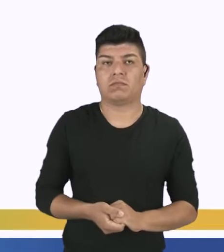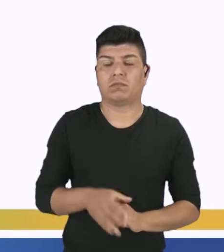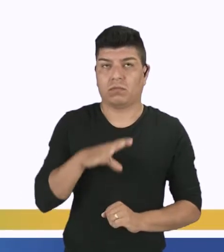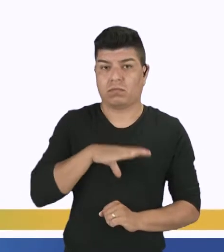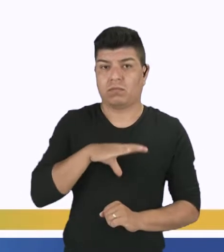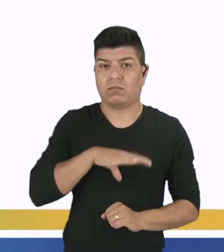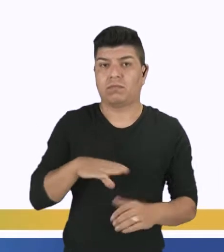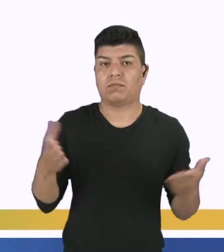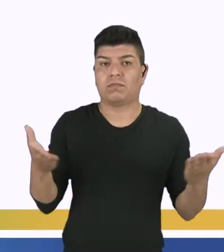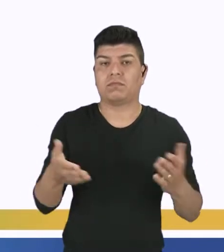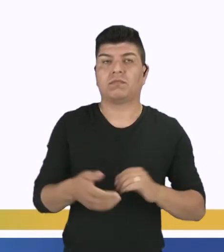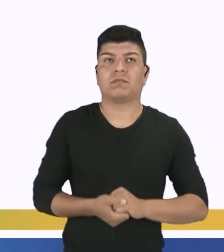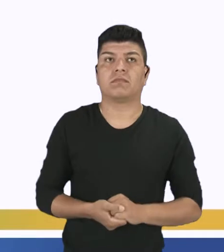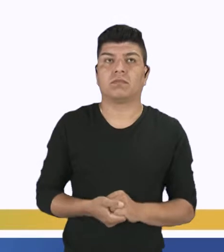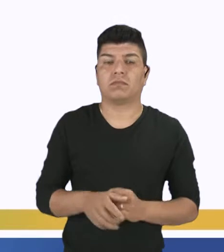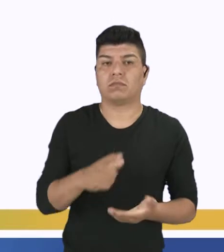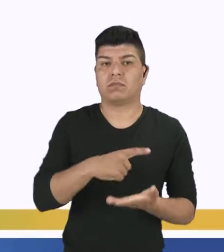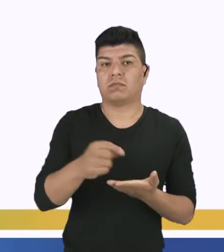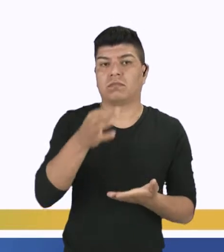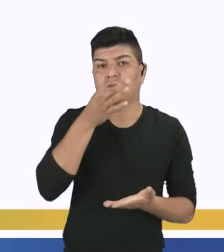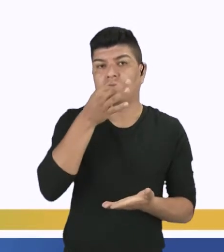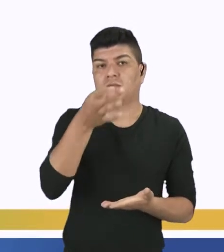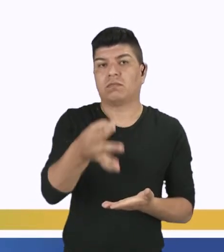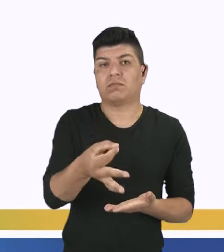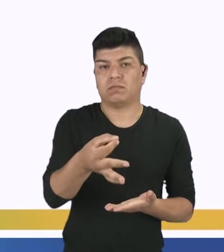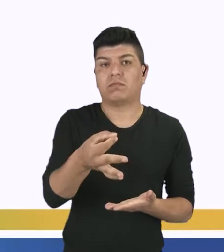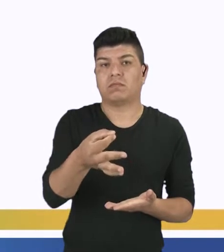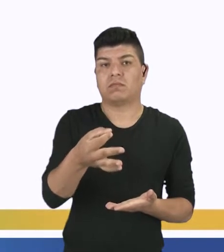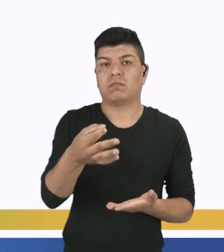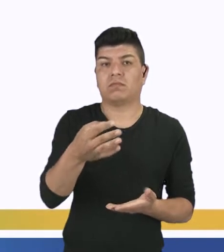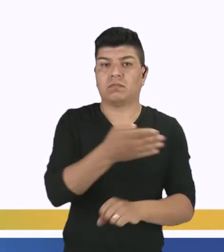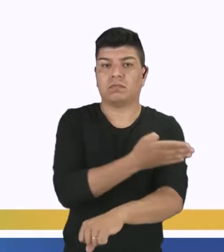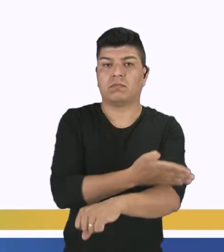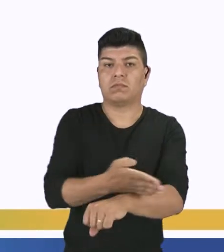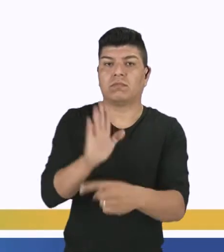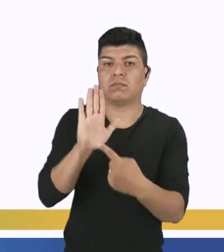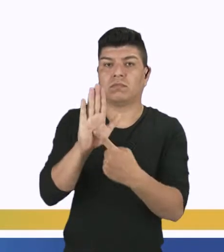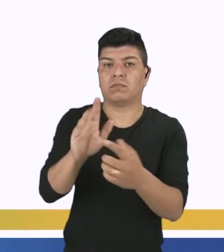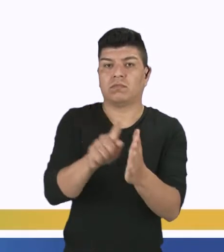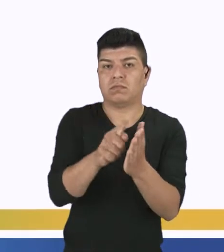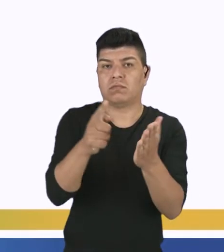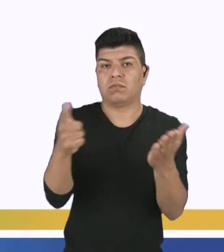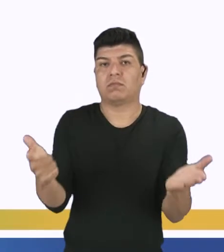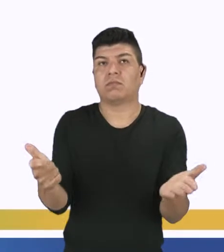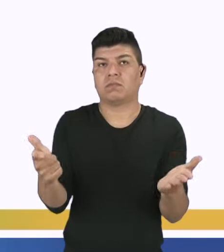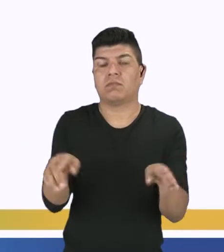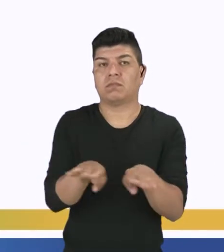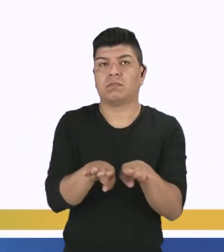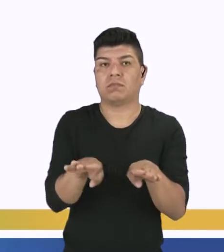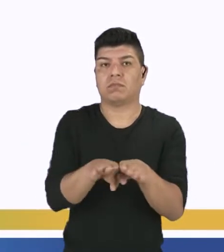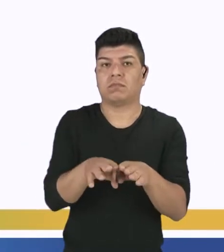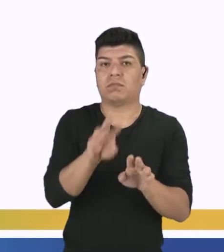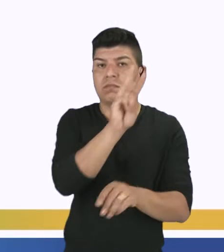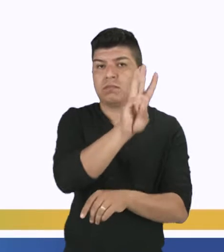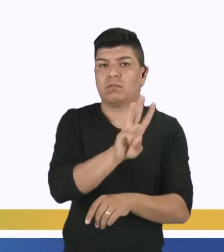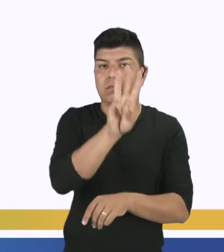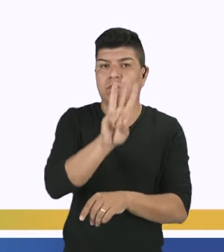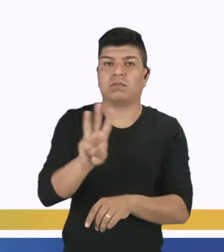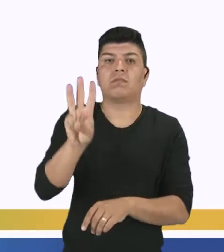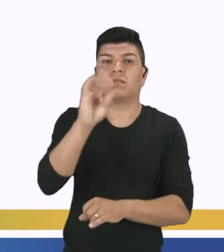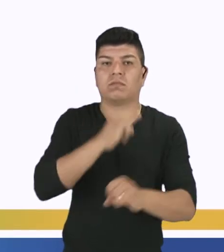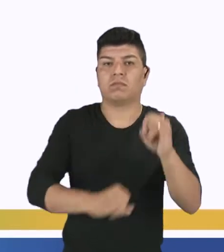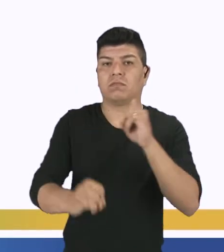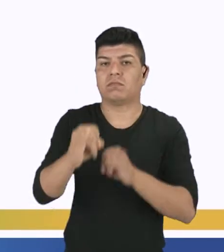portugués. Então, el artículo de opinión, el costuma aparecer en los jornais o en los sitios de Internet,